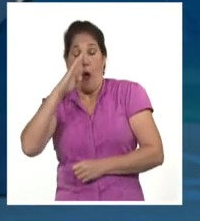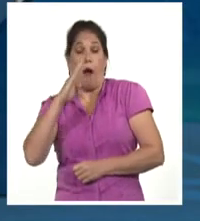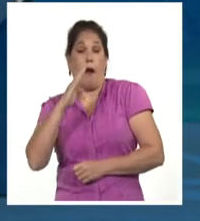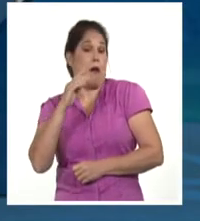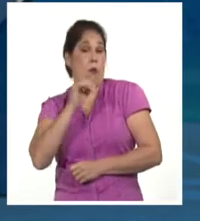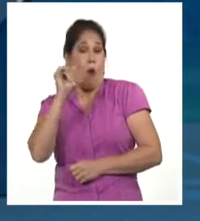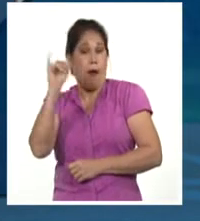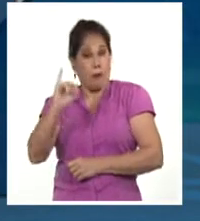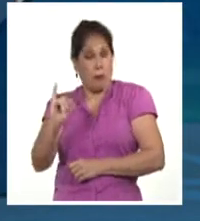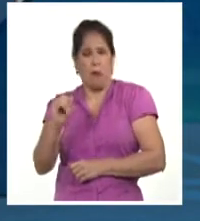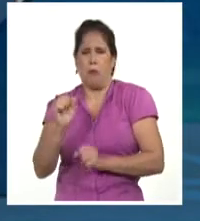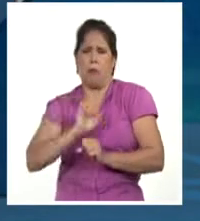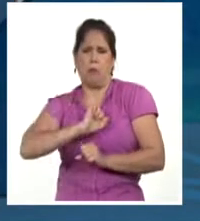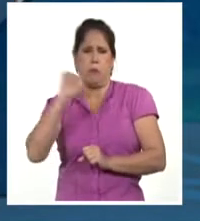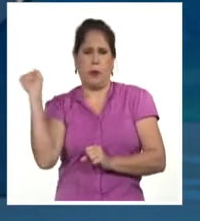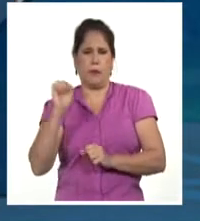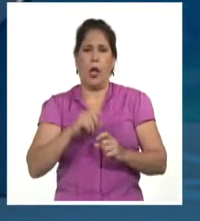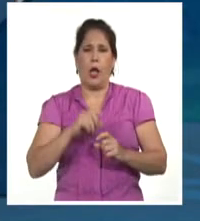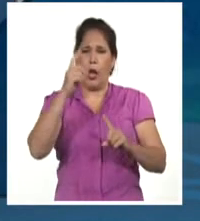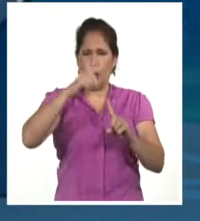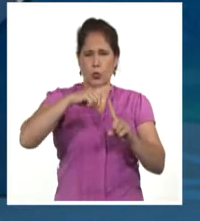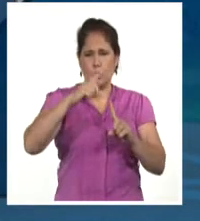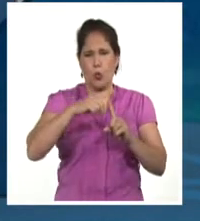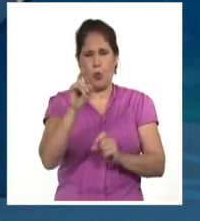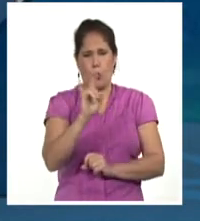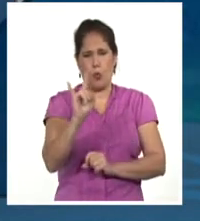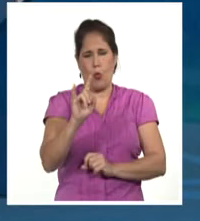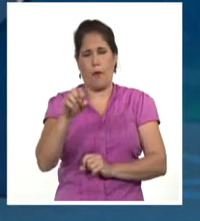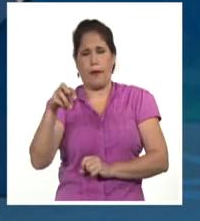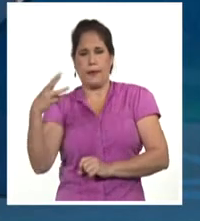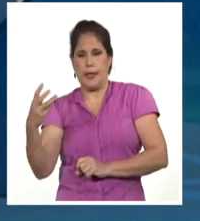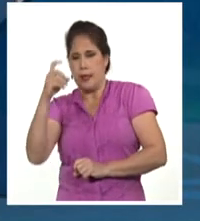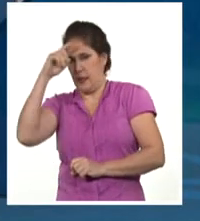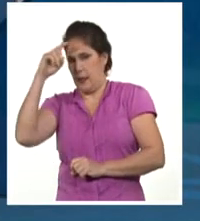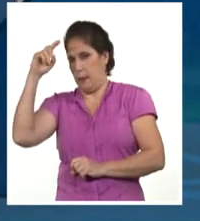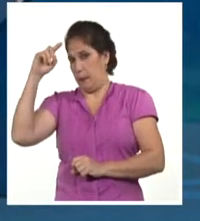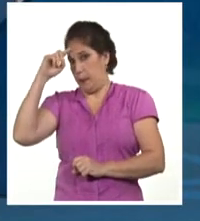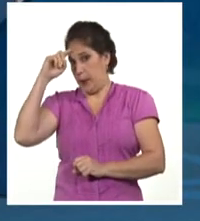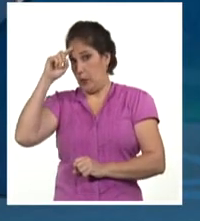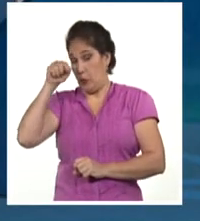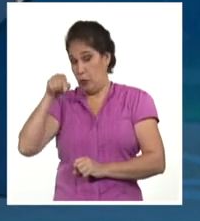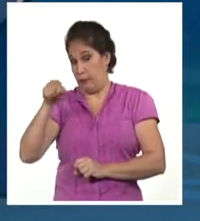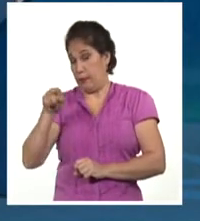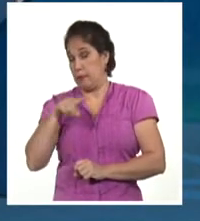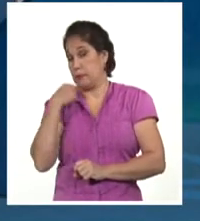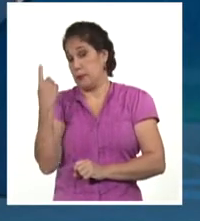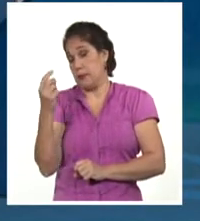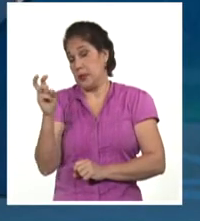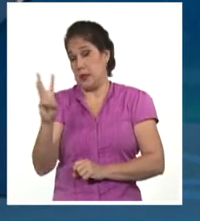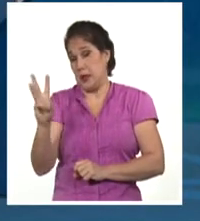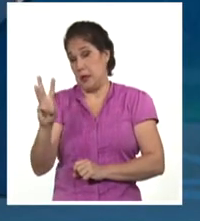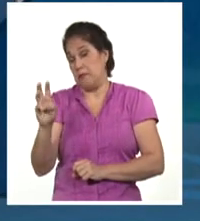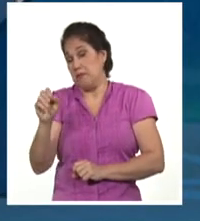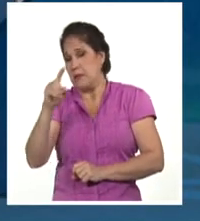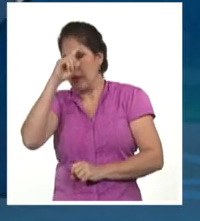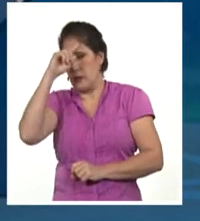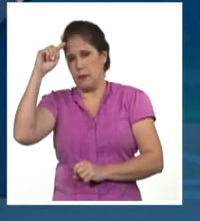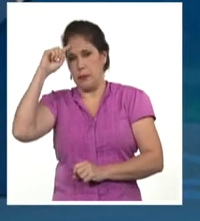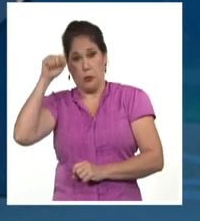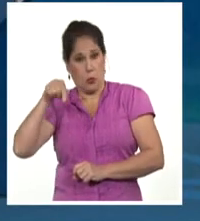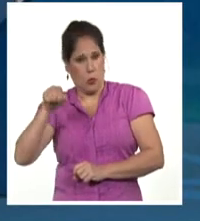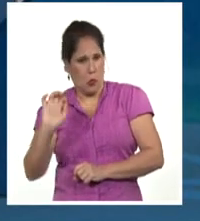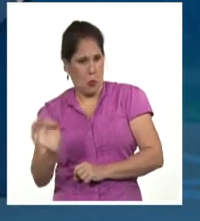Las Tunas superó a Santi Espíritus 9 anotaciones por 3, con la novena victoria de su principal abridor este año, Alejandro Meneses,